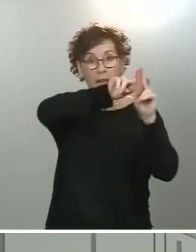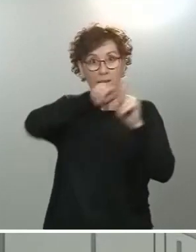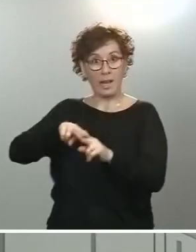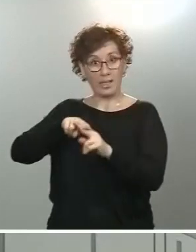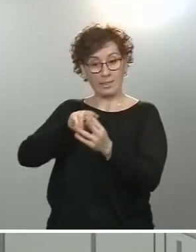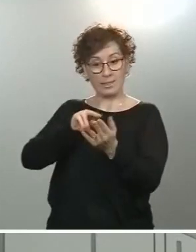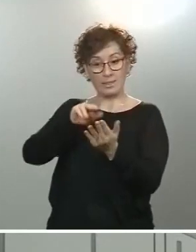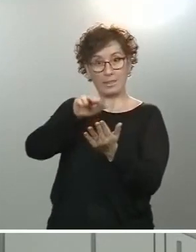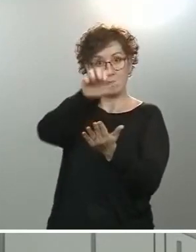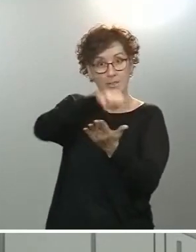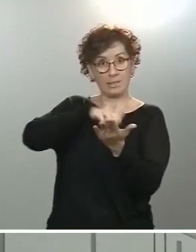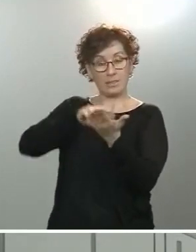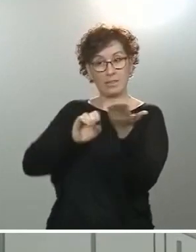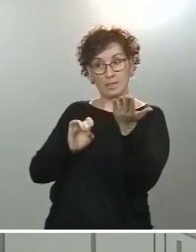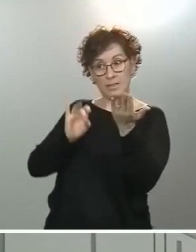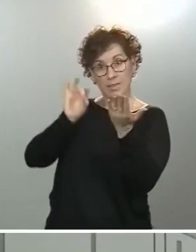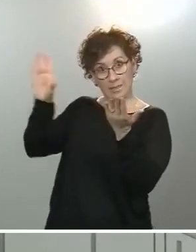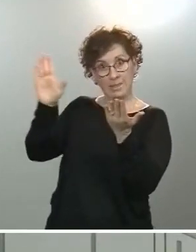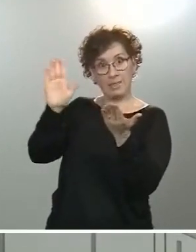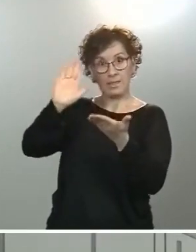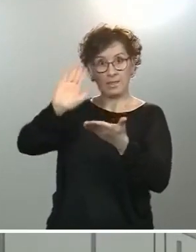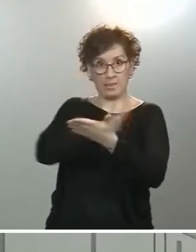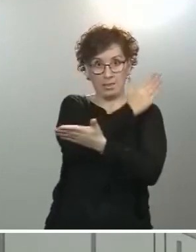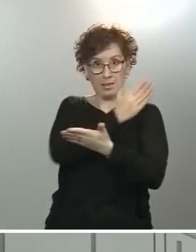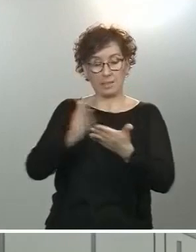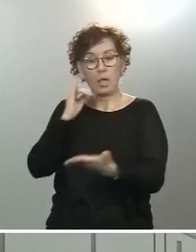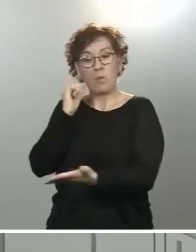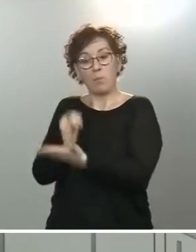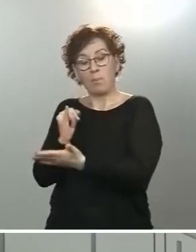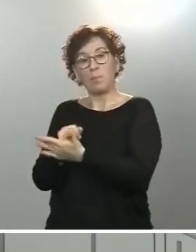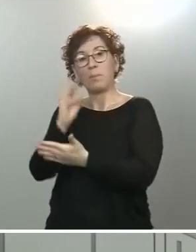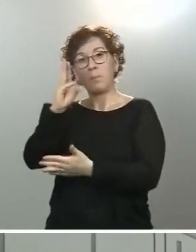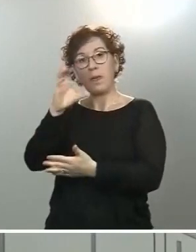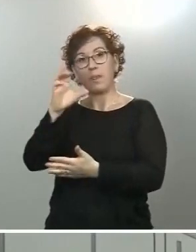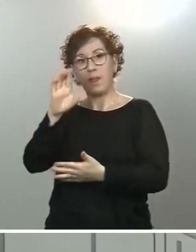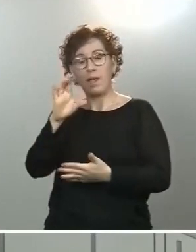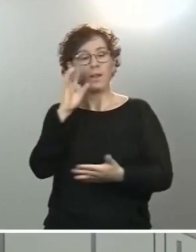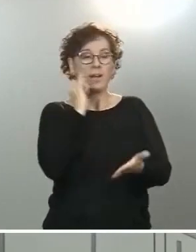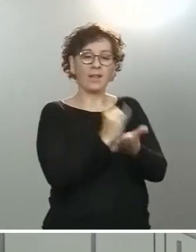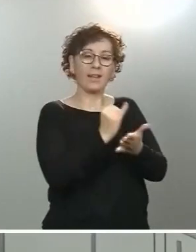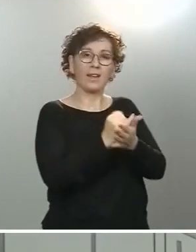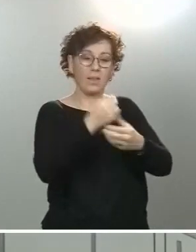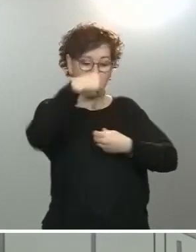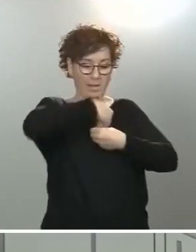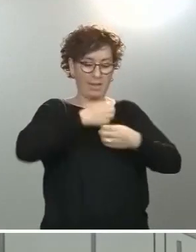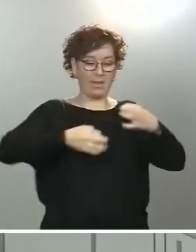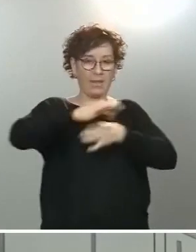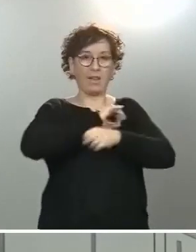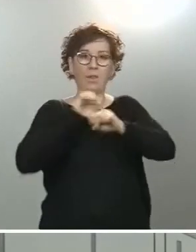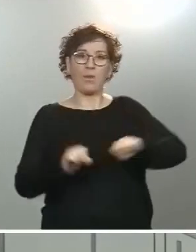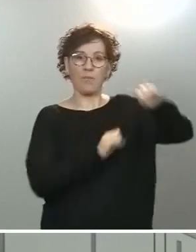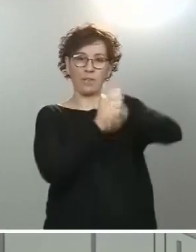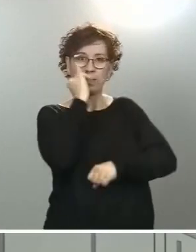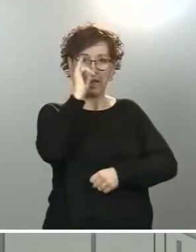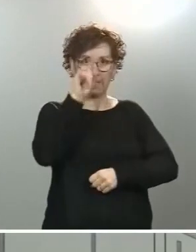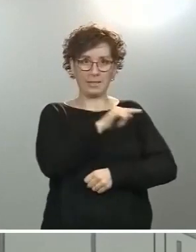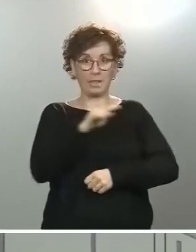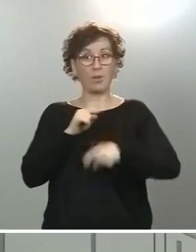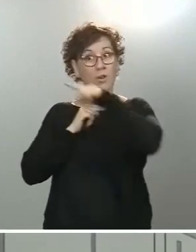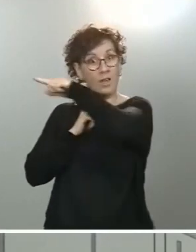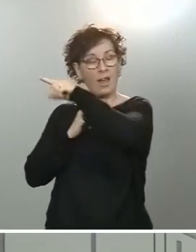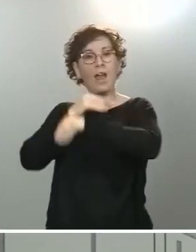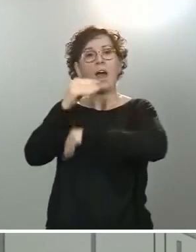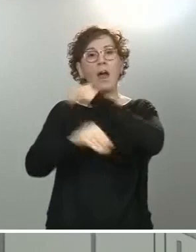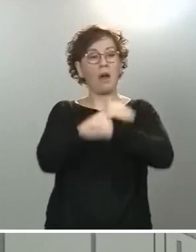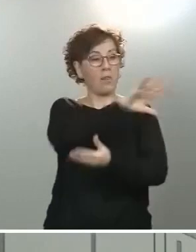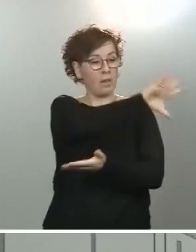PCRs y por pruebas serológicas. Y en ese documento, la OCDE hace simplemente una gráfica. Es solamente una